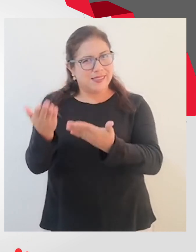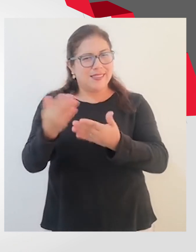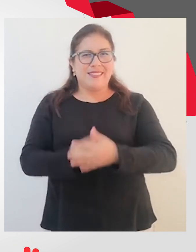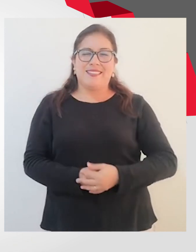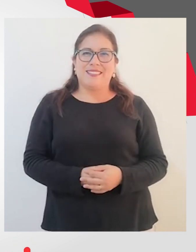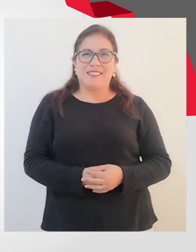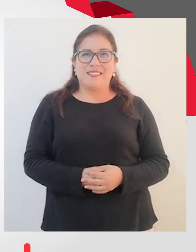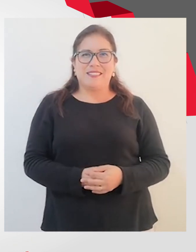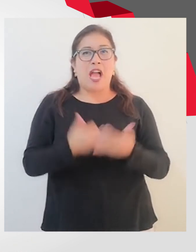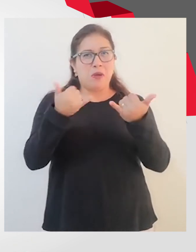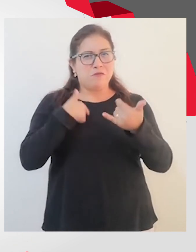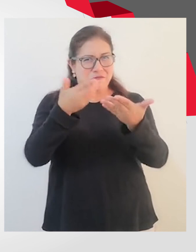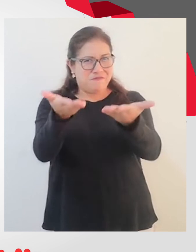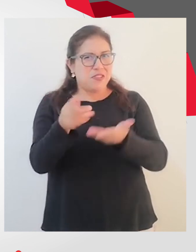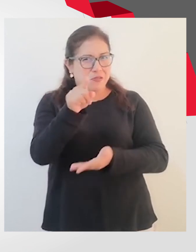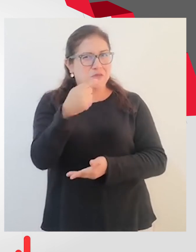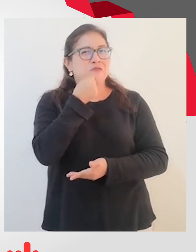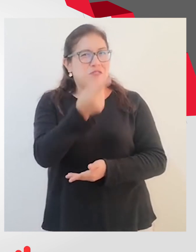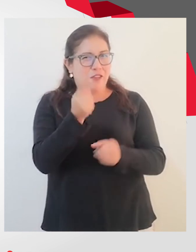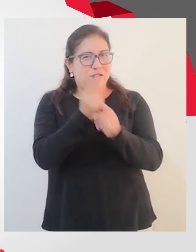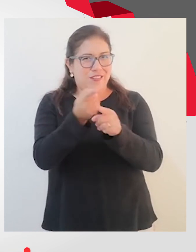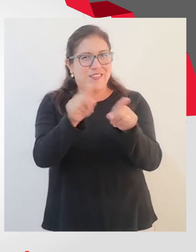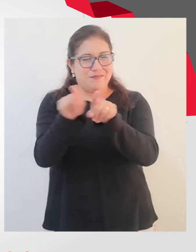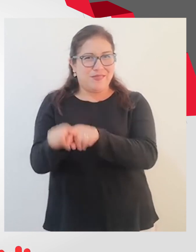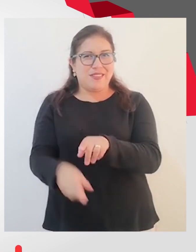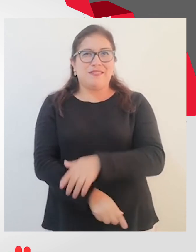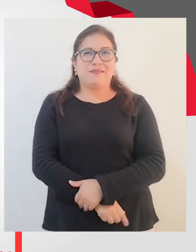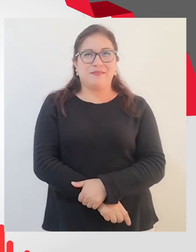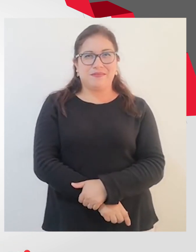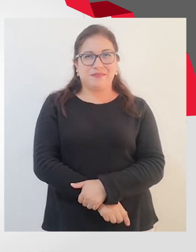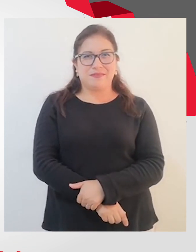con discapacidad. Ahora te invito a que lo digas tú también.